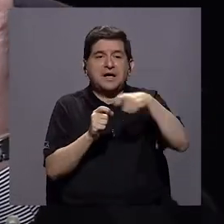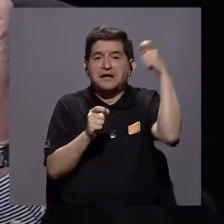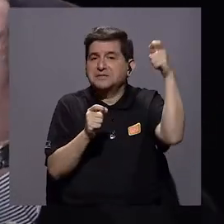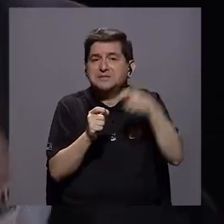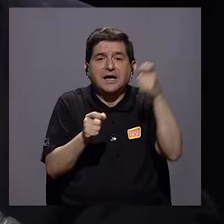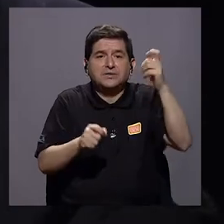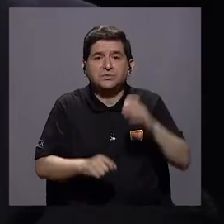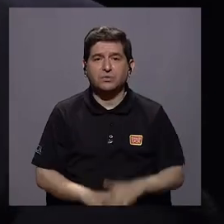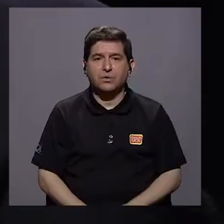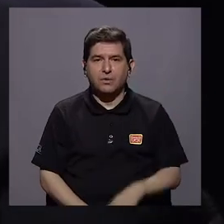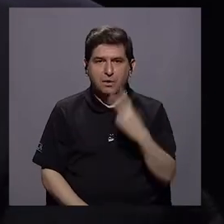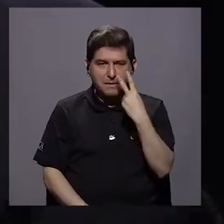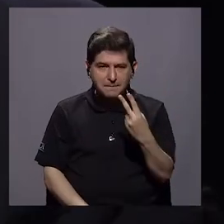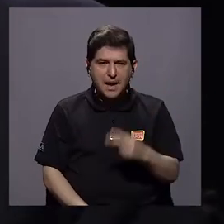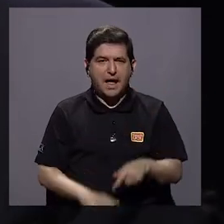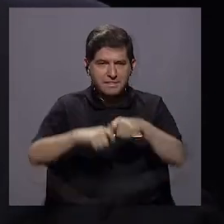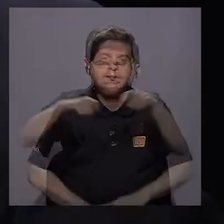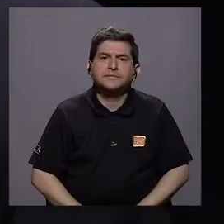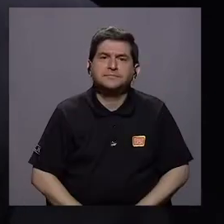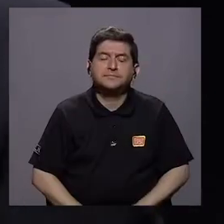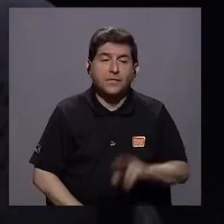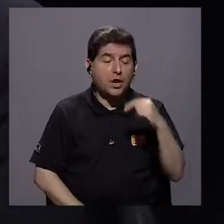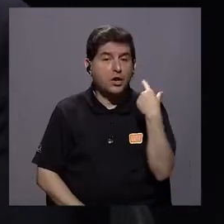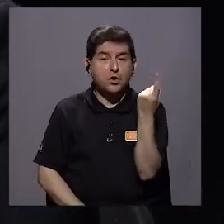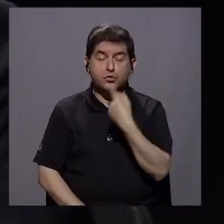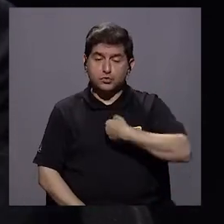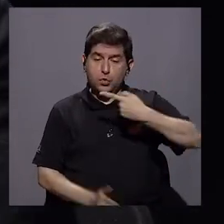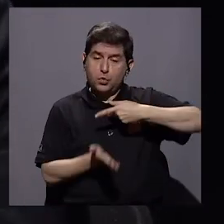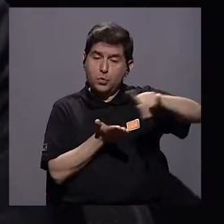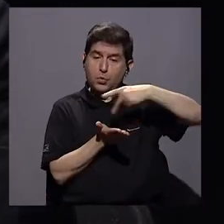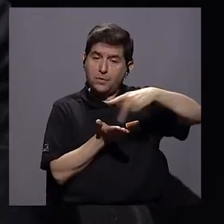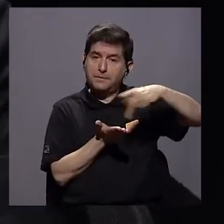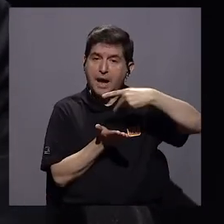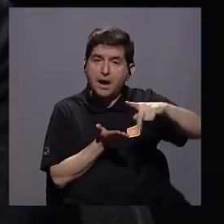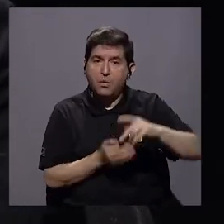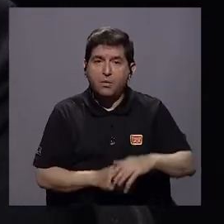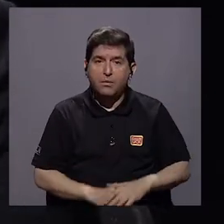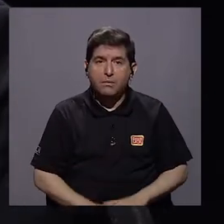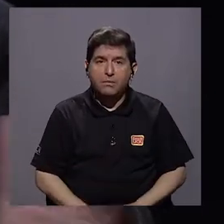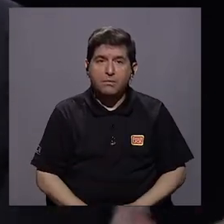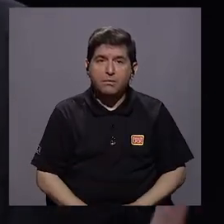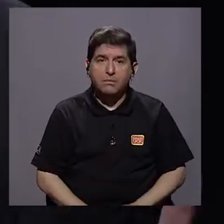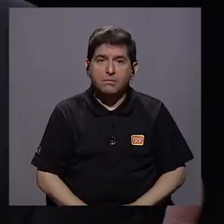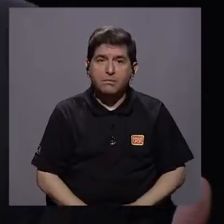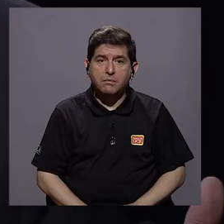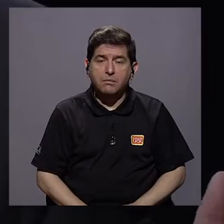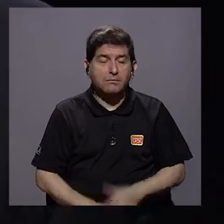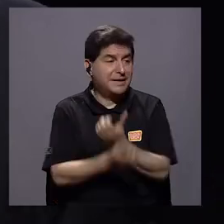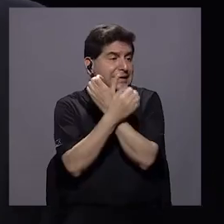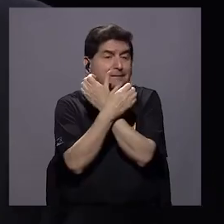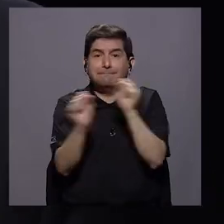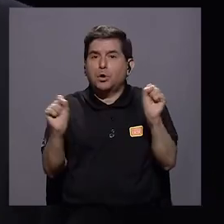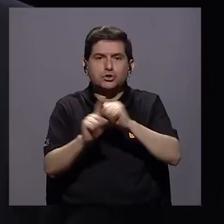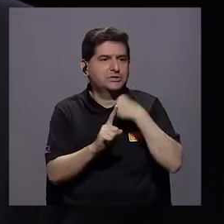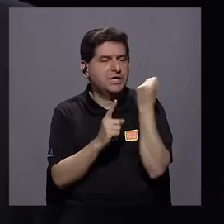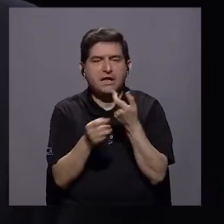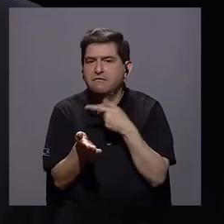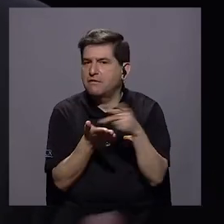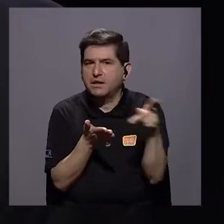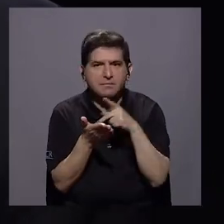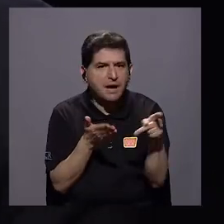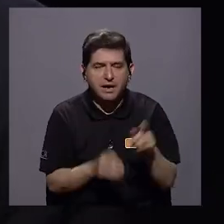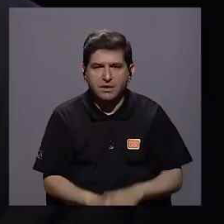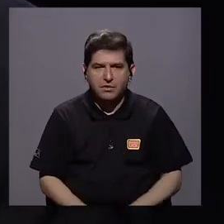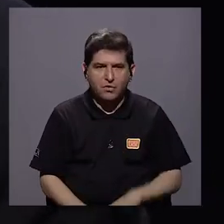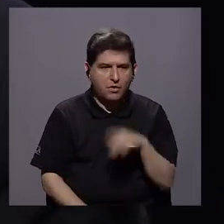y véalo así para que vea la magnitud de este impuesto. No solo porque tengo que pagar y porque va a ser imposible esto de pagar,